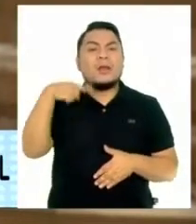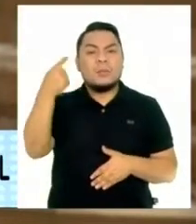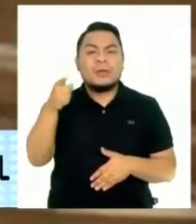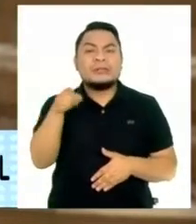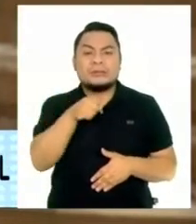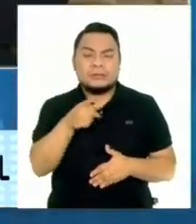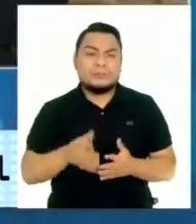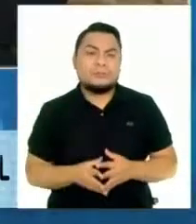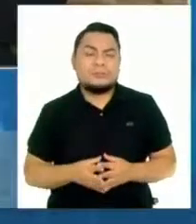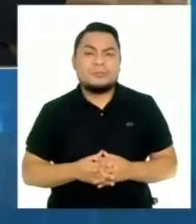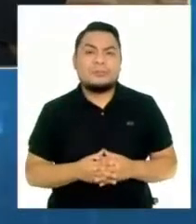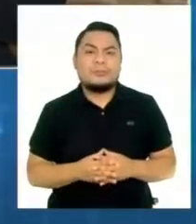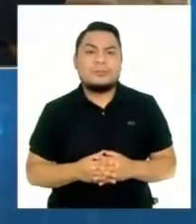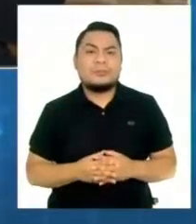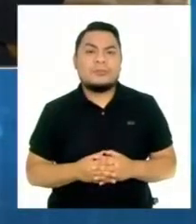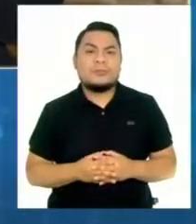adelante.